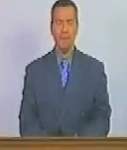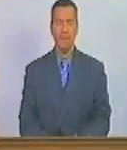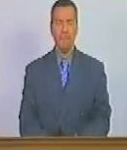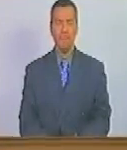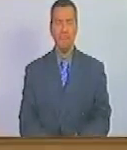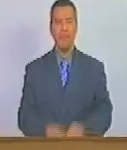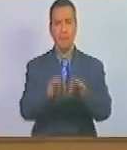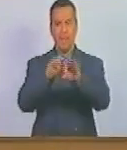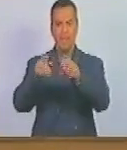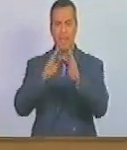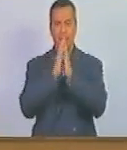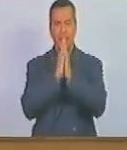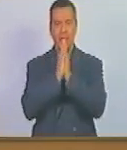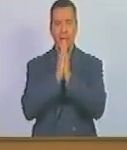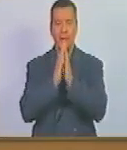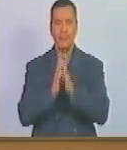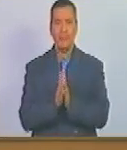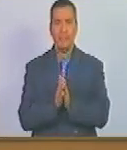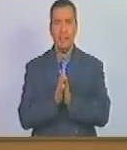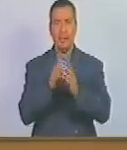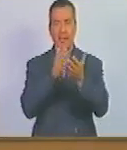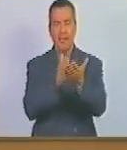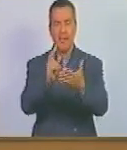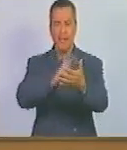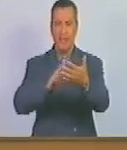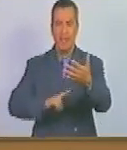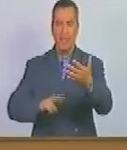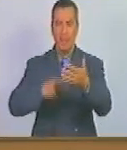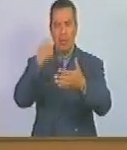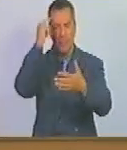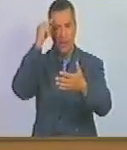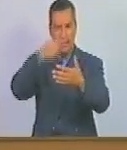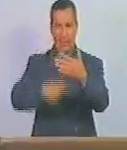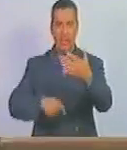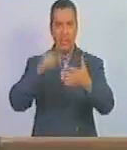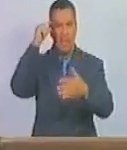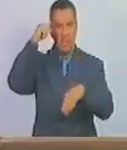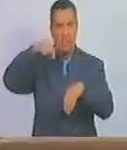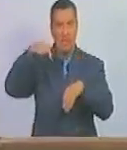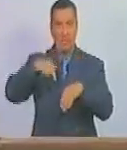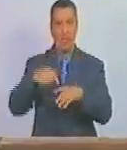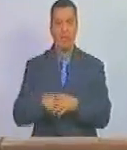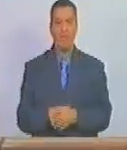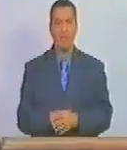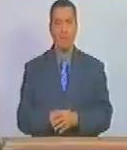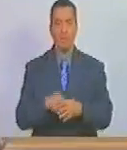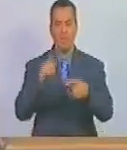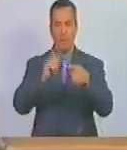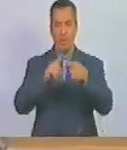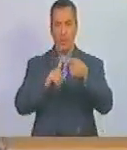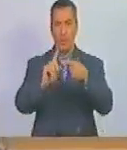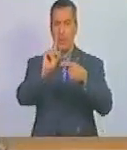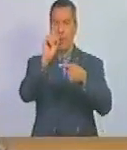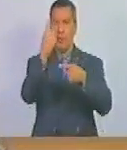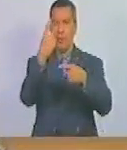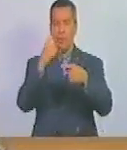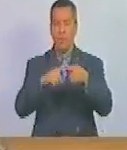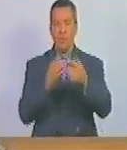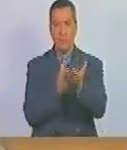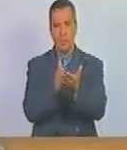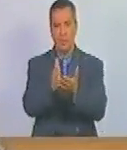ciudadanas secretarias por favor sirva se da lectura a la propuesta de orden del día punto número uno